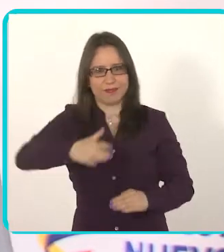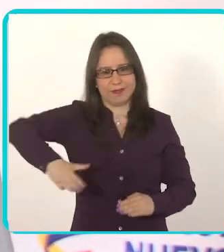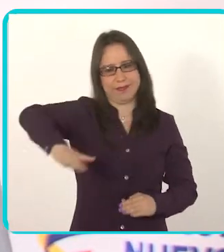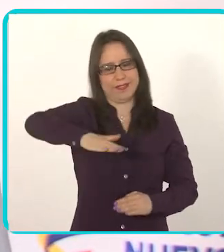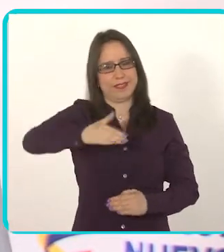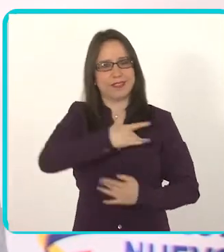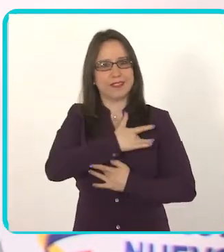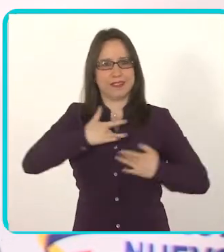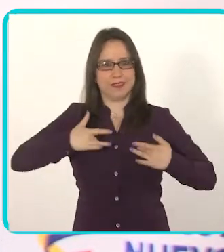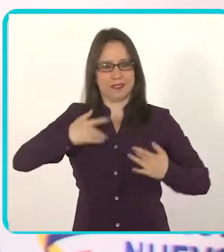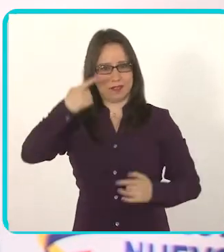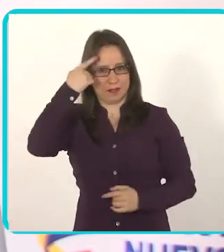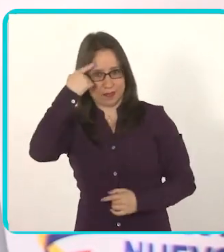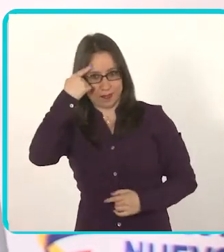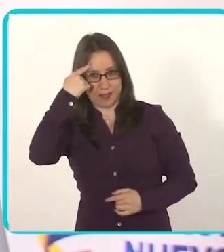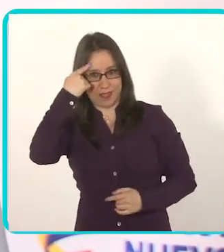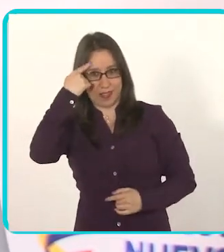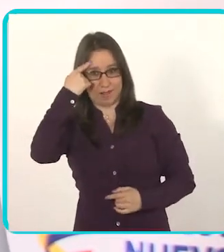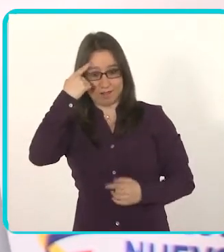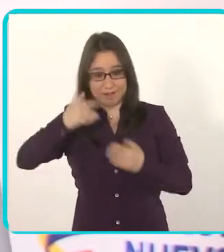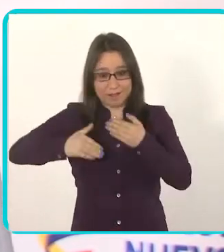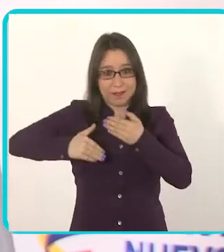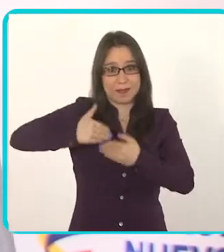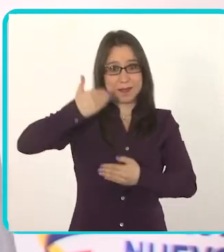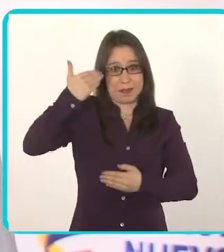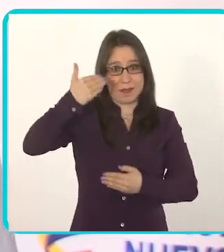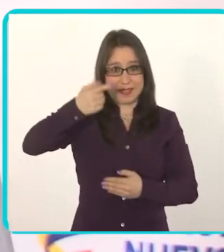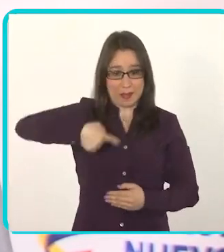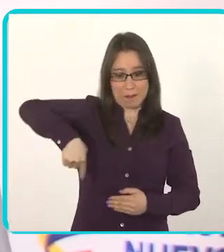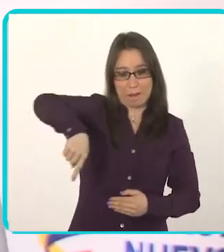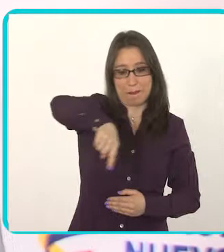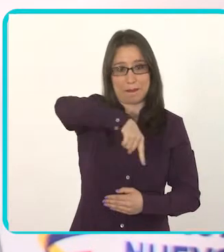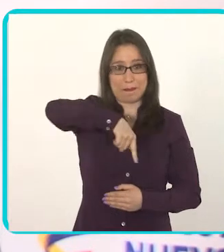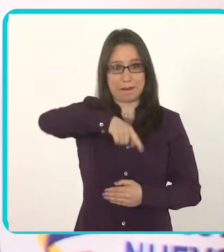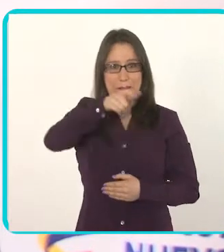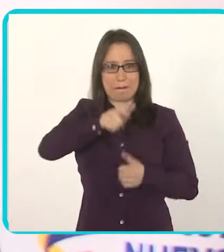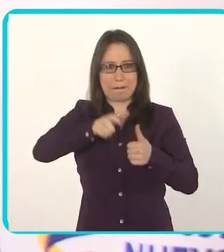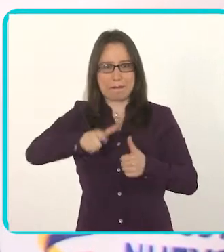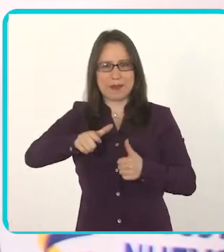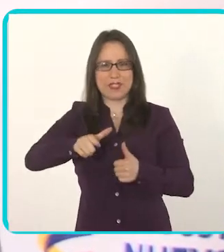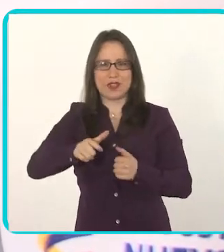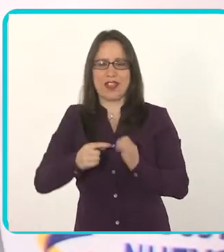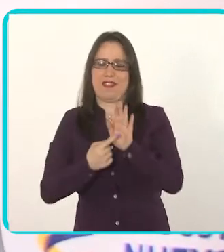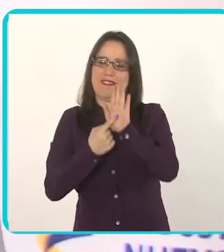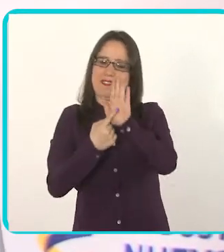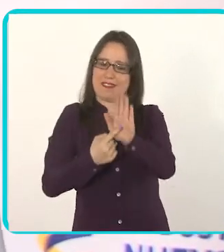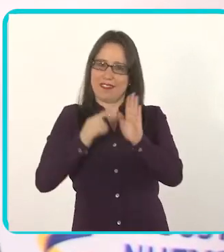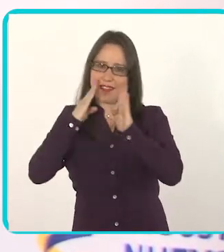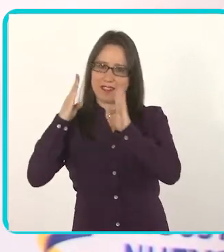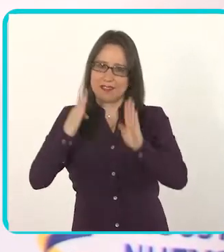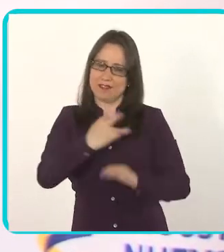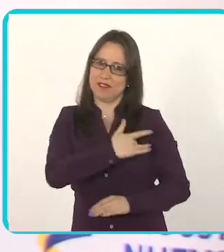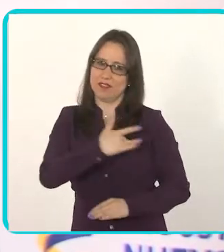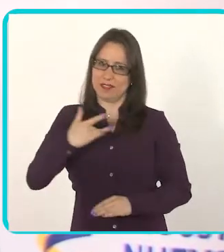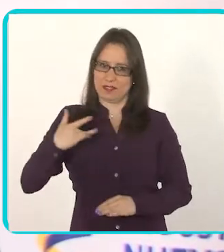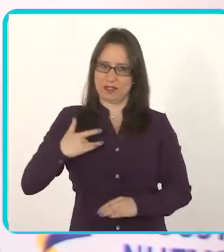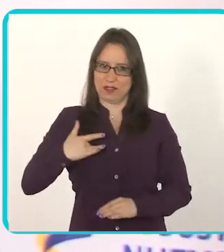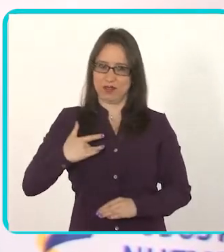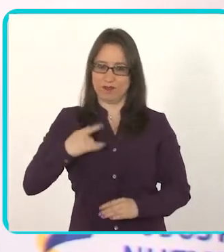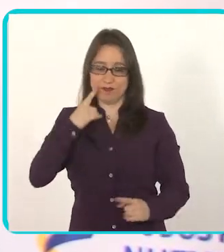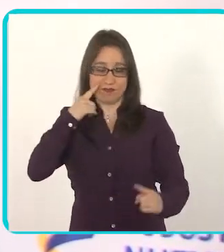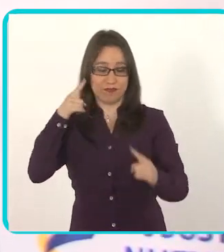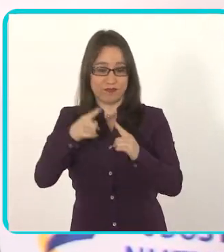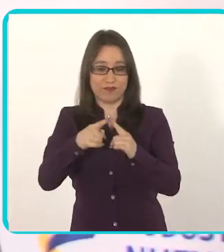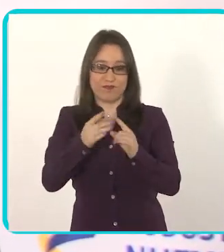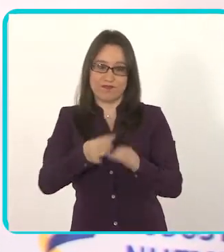Salud y Protección Social, además de la ruta de atención en salud mental en el MIAS, en el Modelo Integral de Atención en Salud, fue la capacitación a